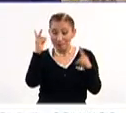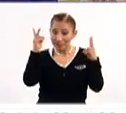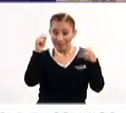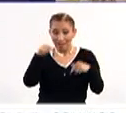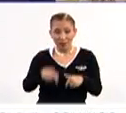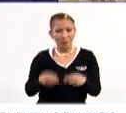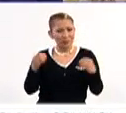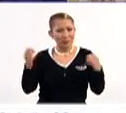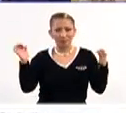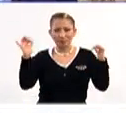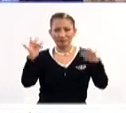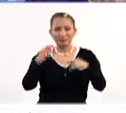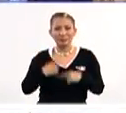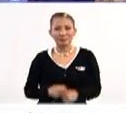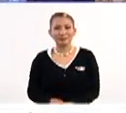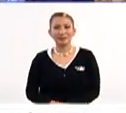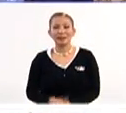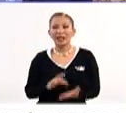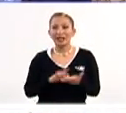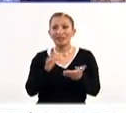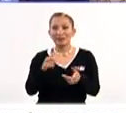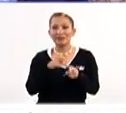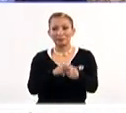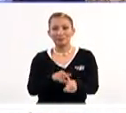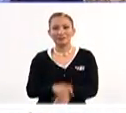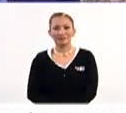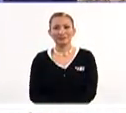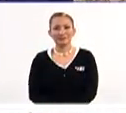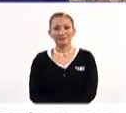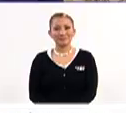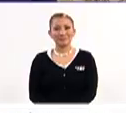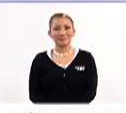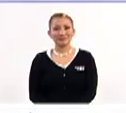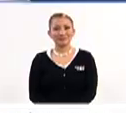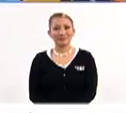vengan muchas gracias. Claro que sí. Gracias, Javier. Gracias. Muchas gracias.